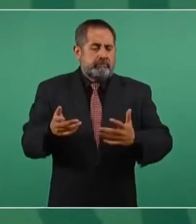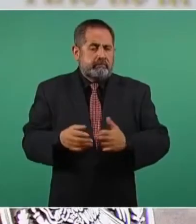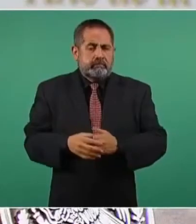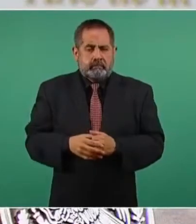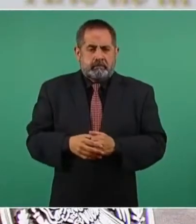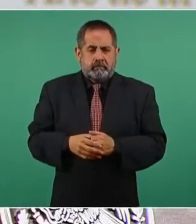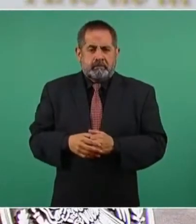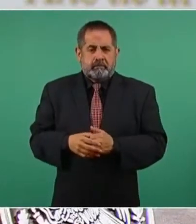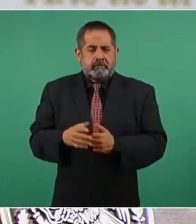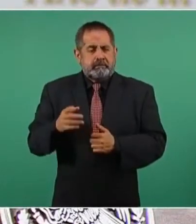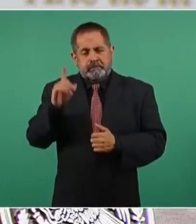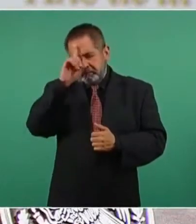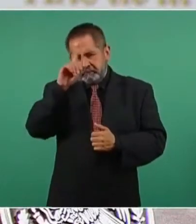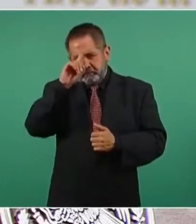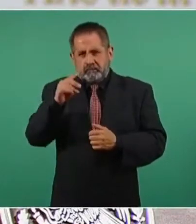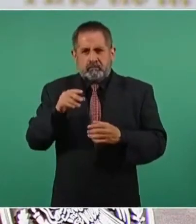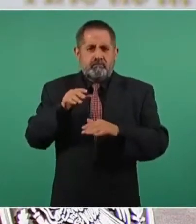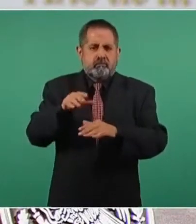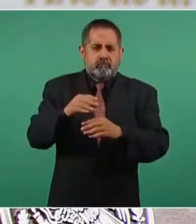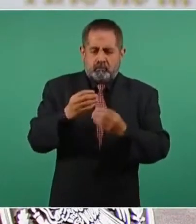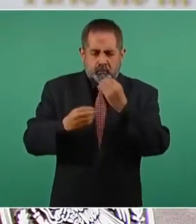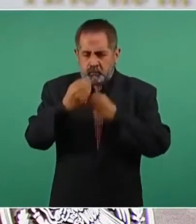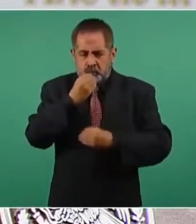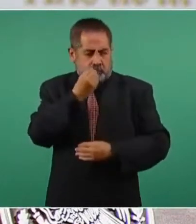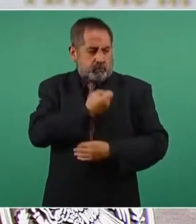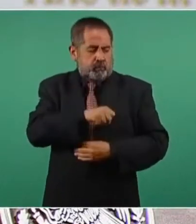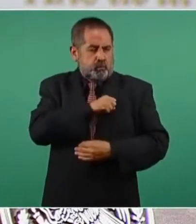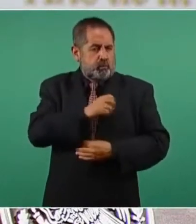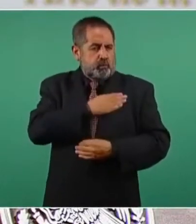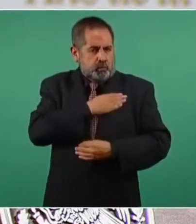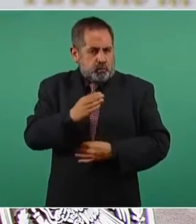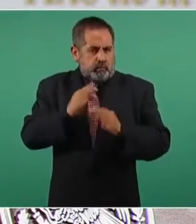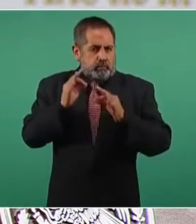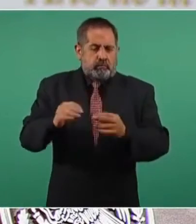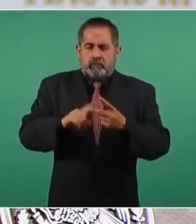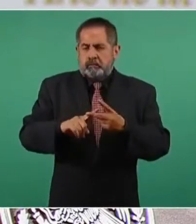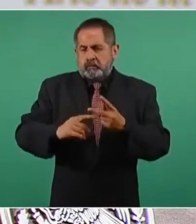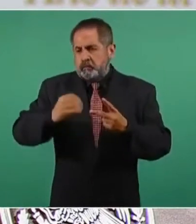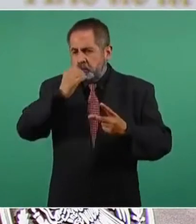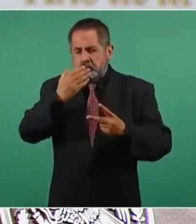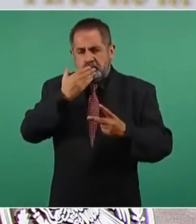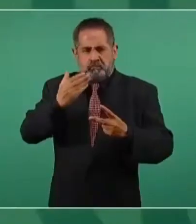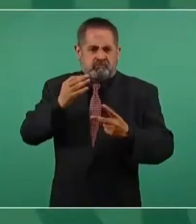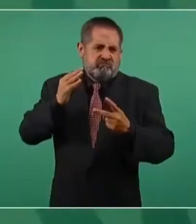la nutrición alimentarnos bien